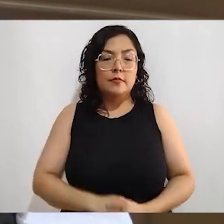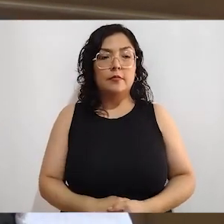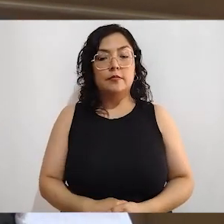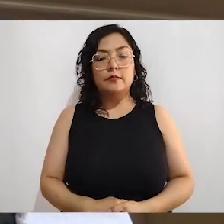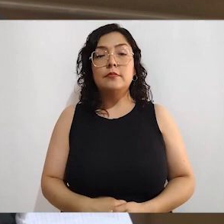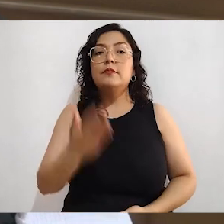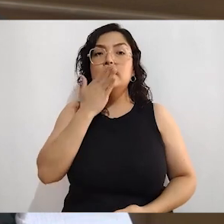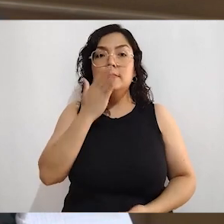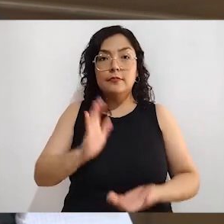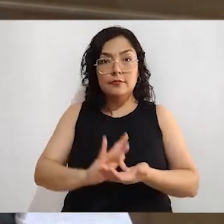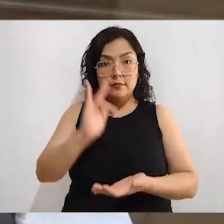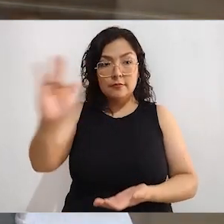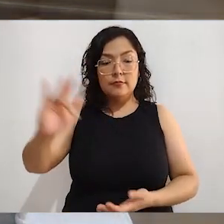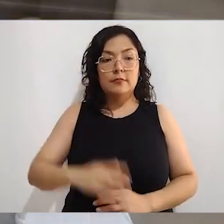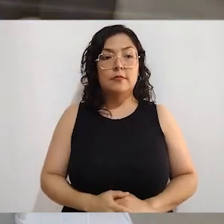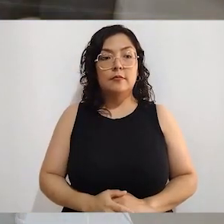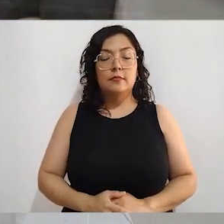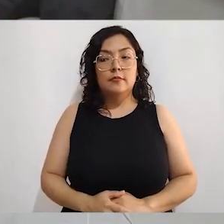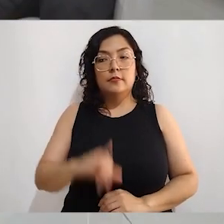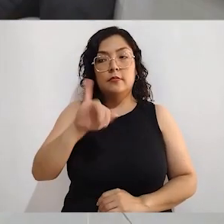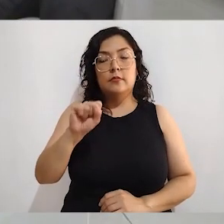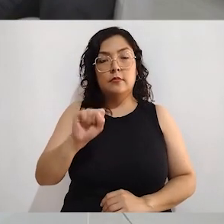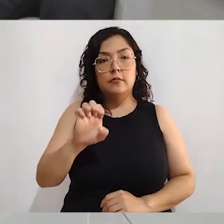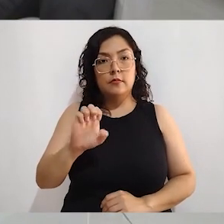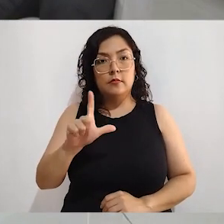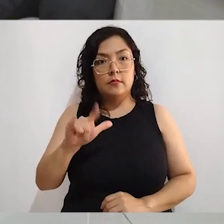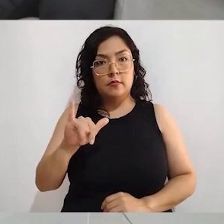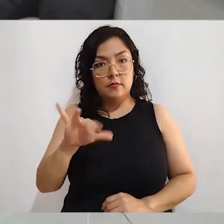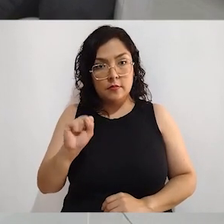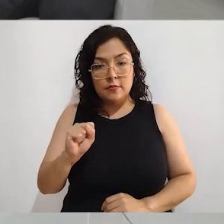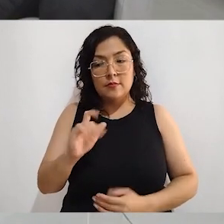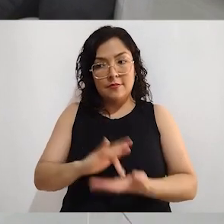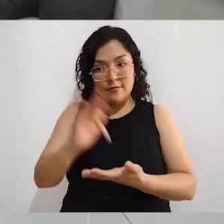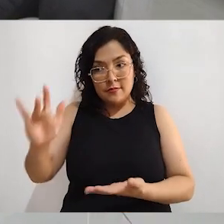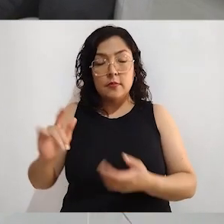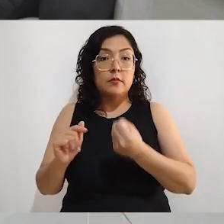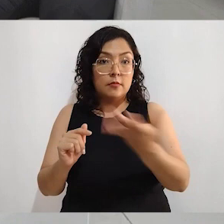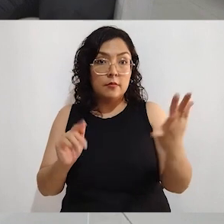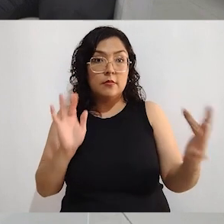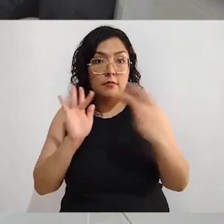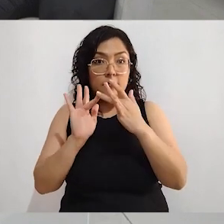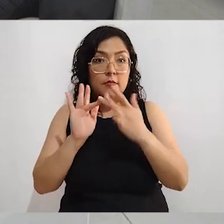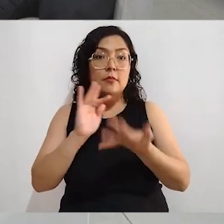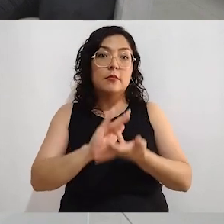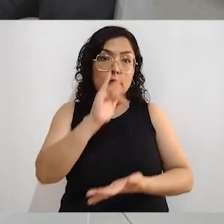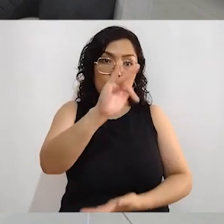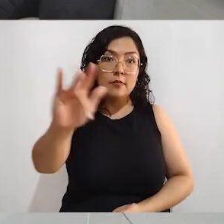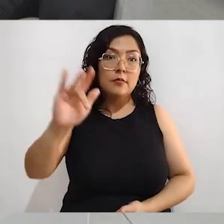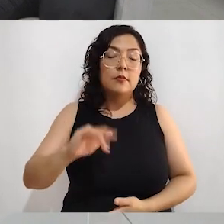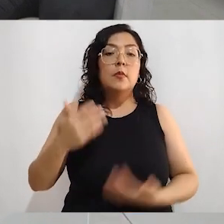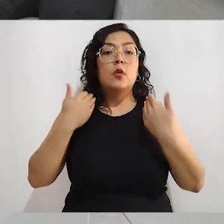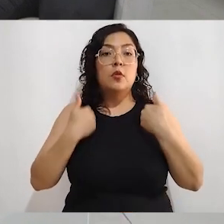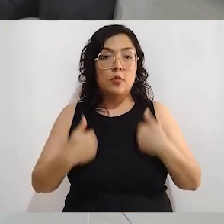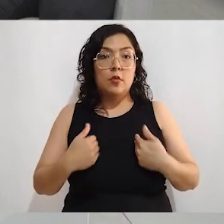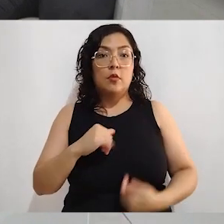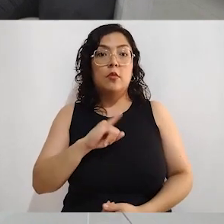Pues muchas gracias, José Luis, muchas gracias a ustedes que hicieron el favor de acompañarnos en este programa de La Urna.